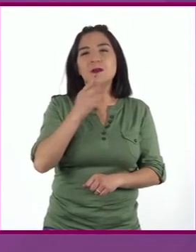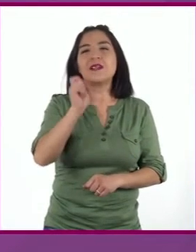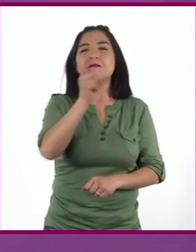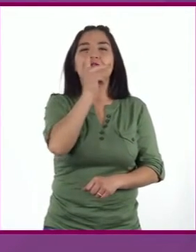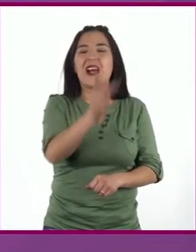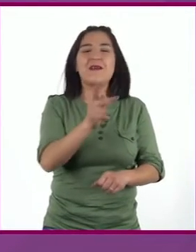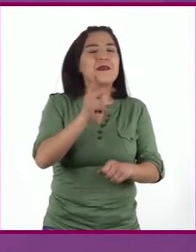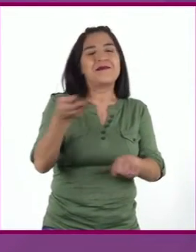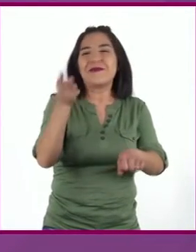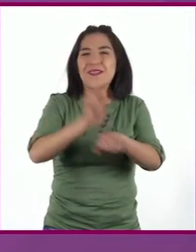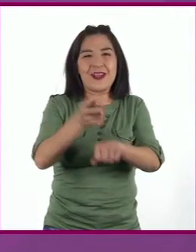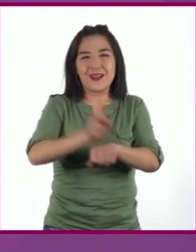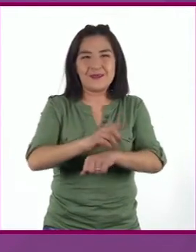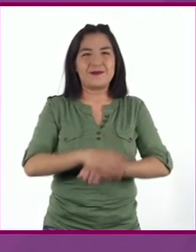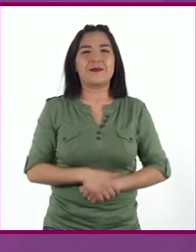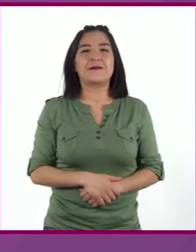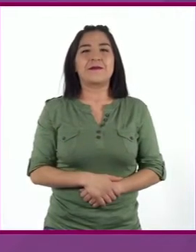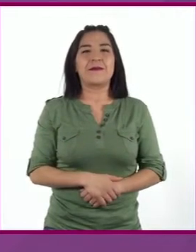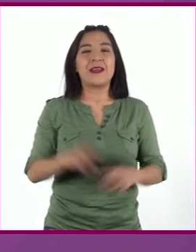cotidiano